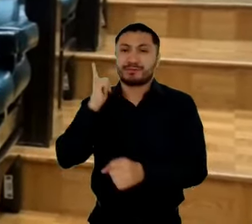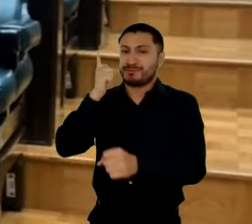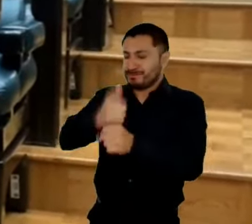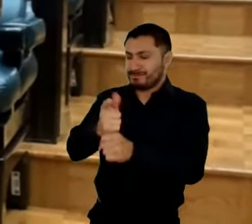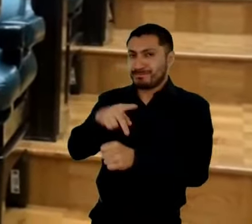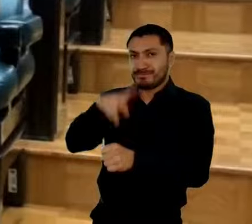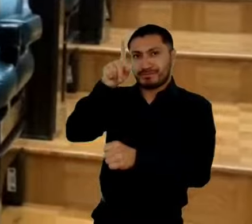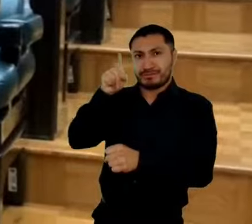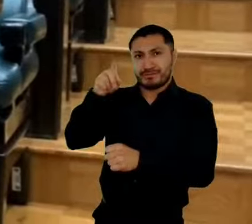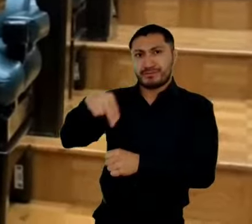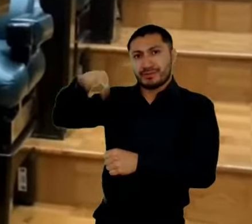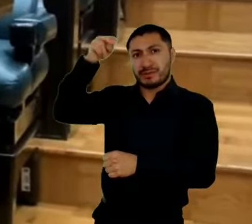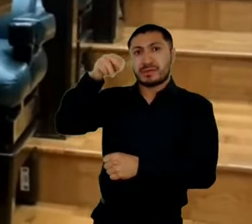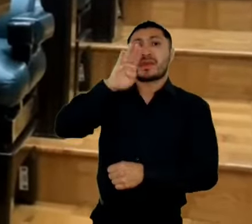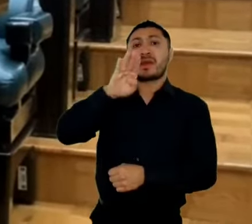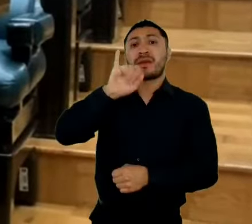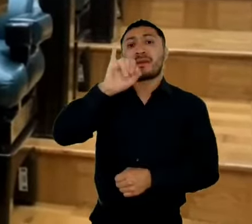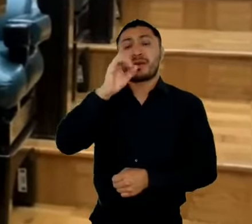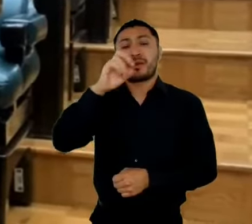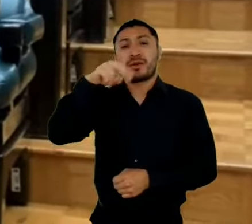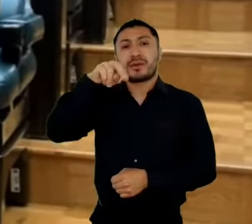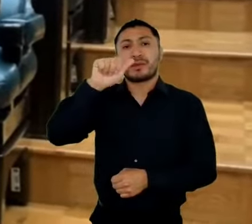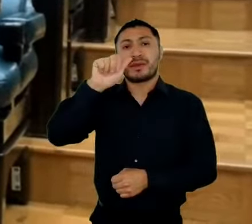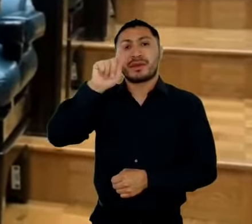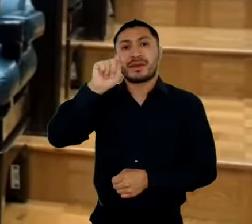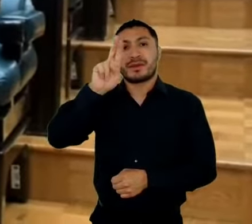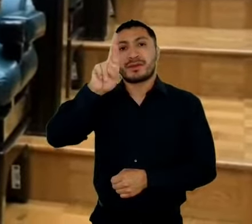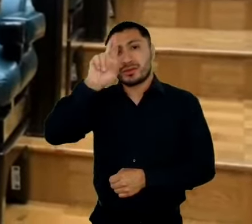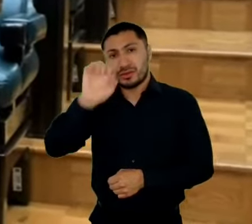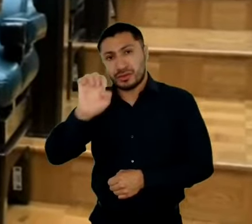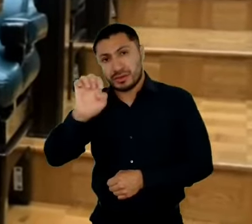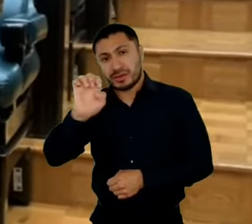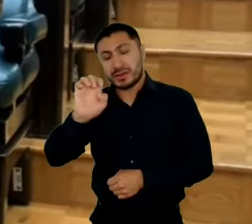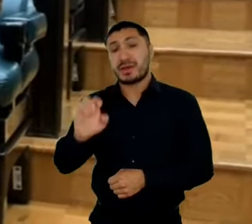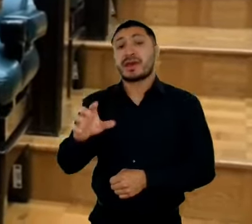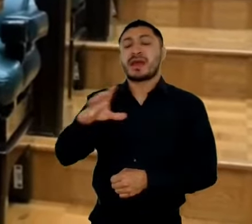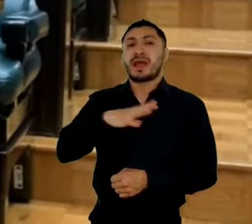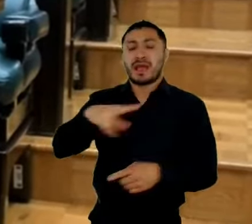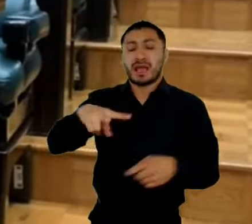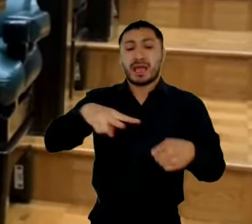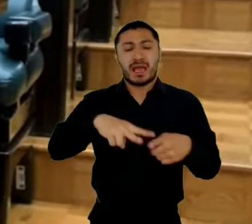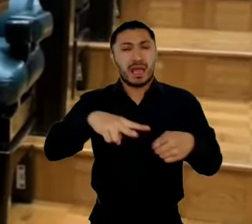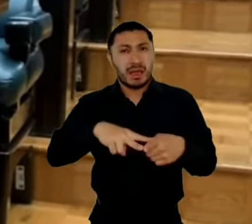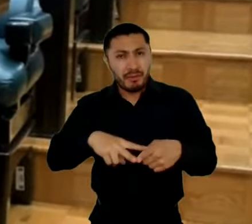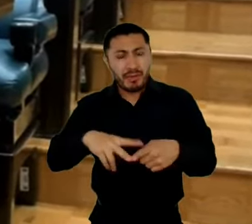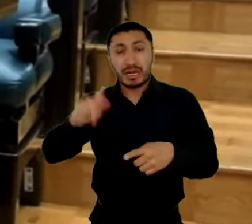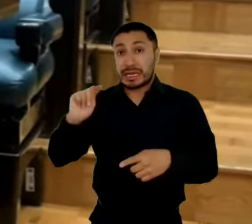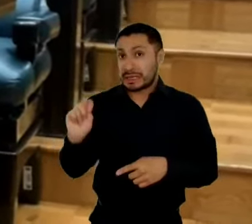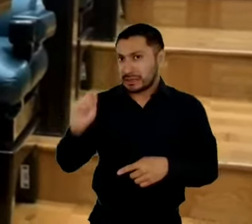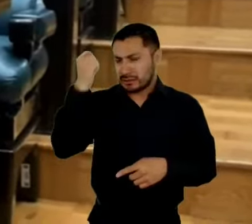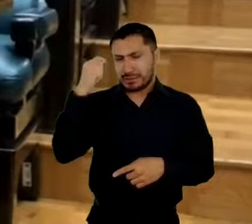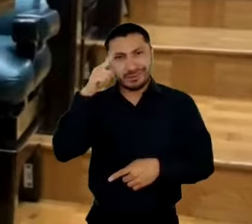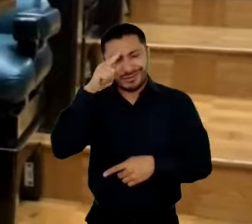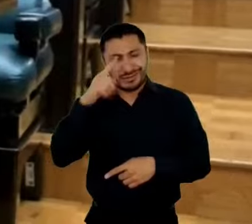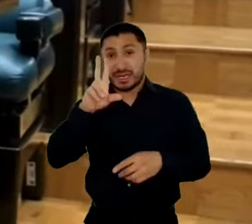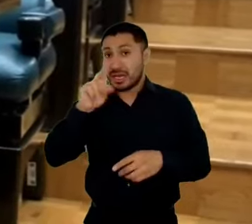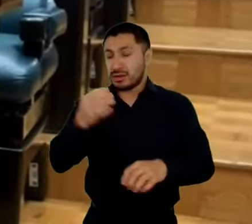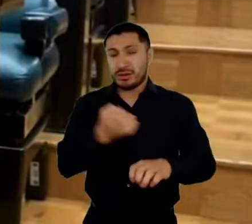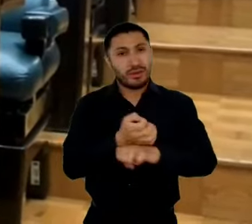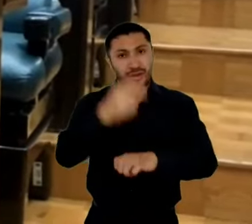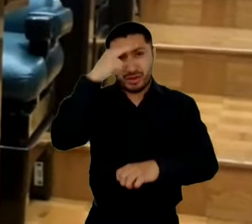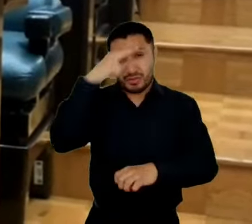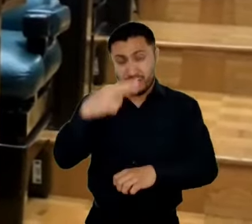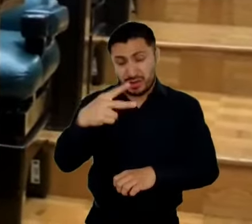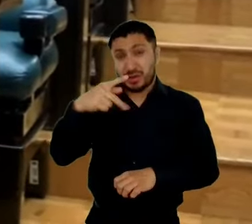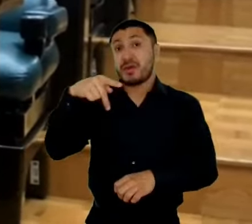empresa Bionatur, el parque fotovoltaico que no está en el Estado de México, pero sí en